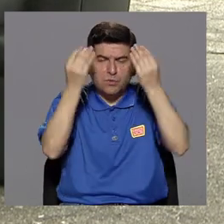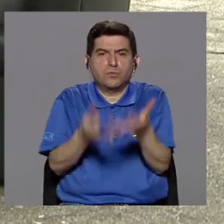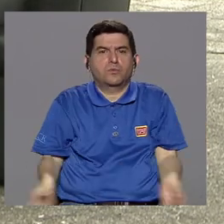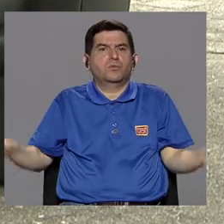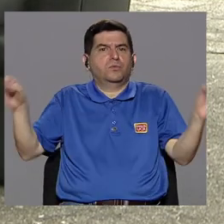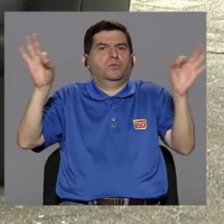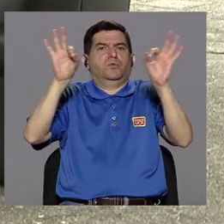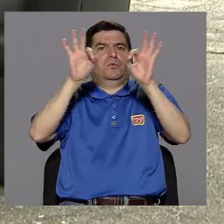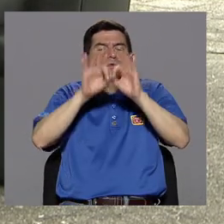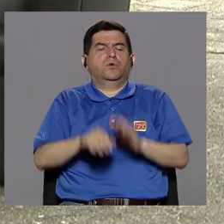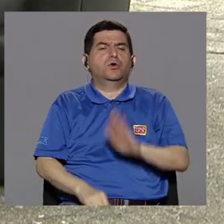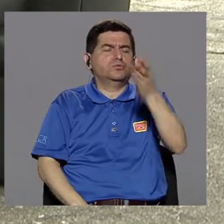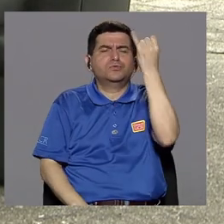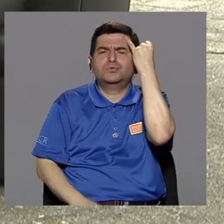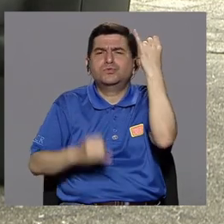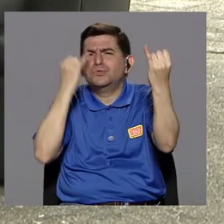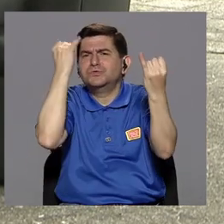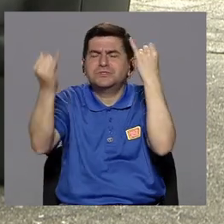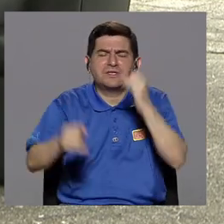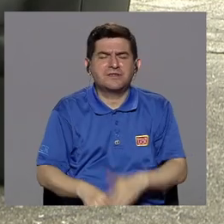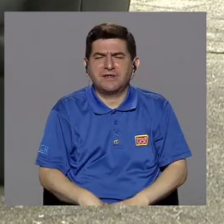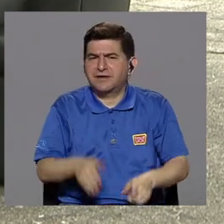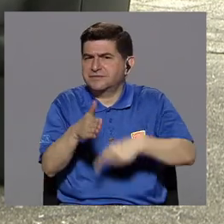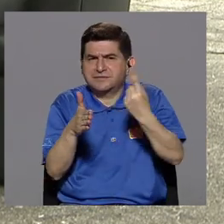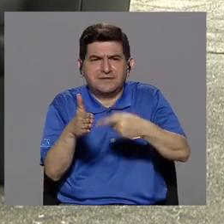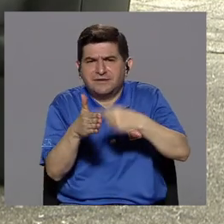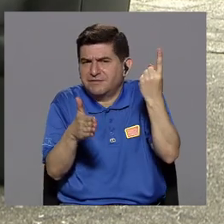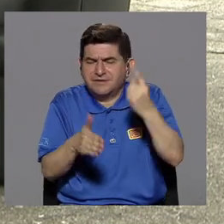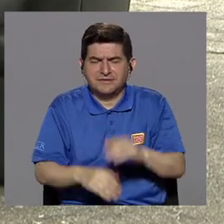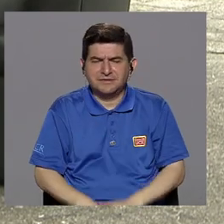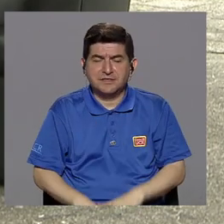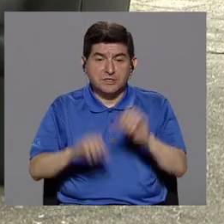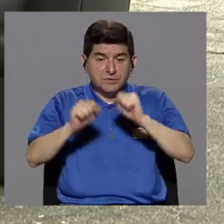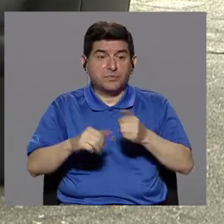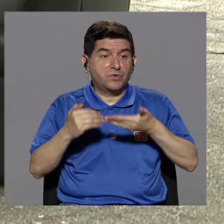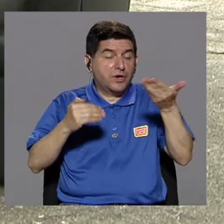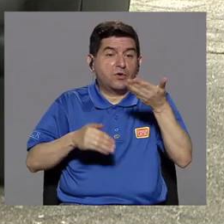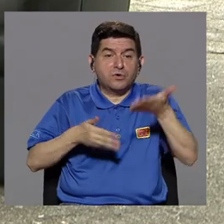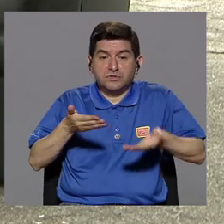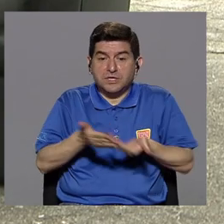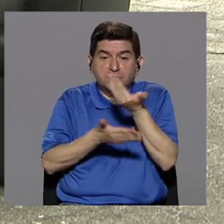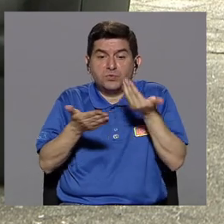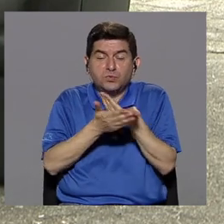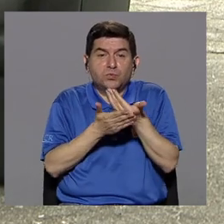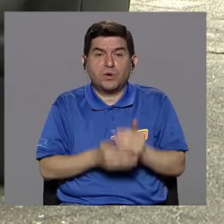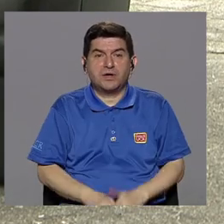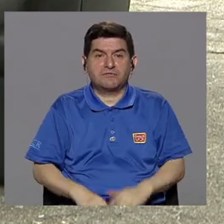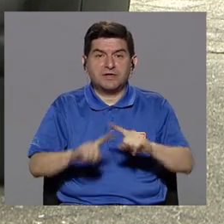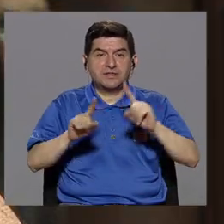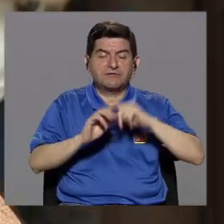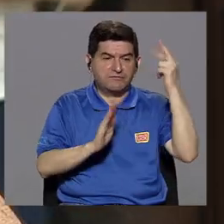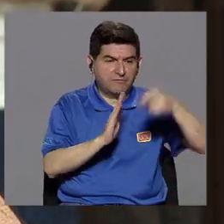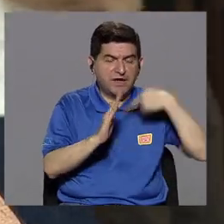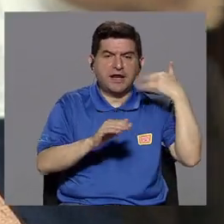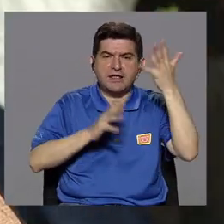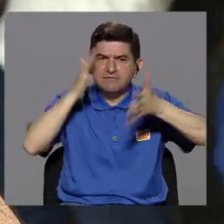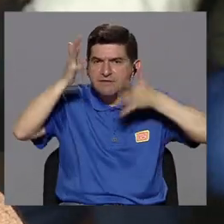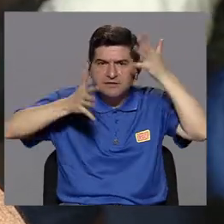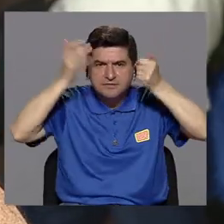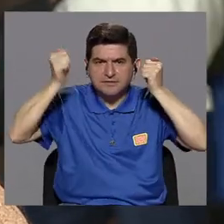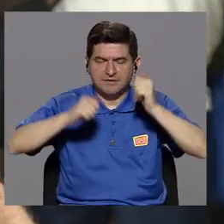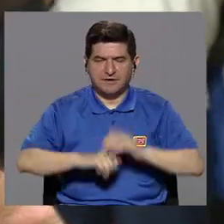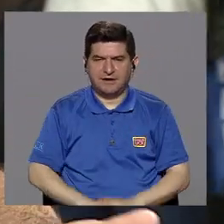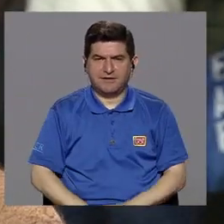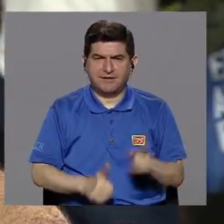con sus ideas, sus ocurrencias, para crear cosas nuevas, personajes, en fin, cosas que en